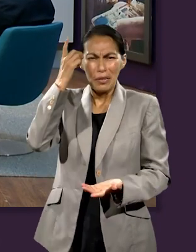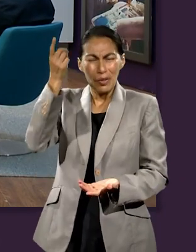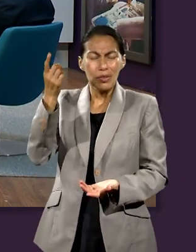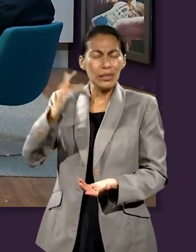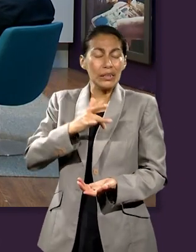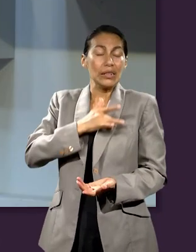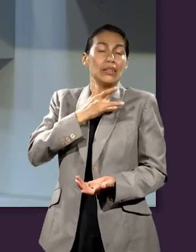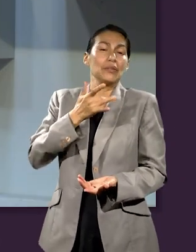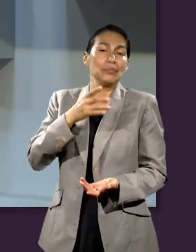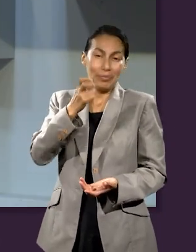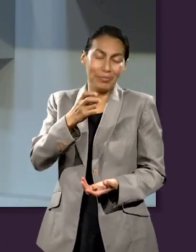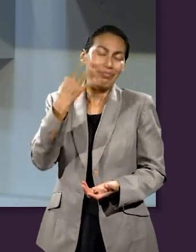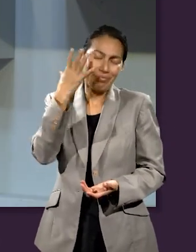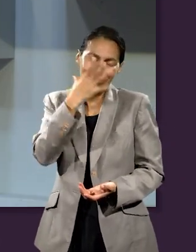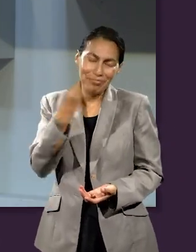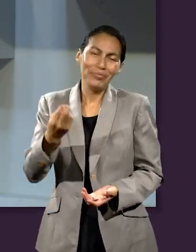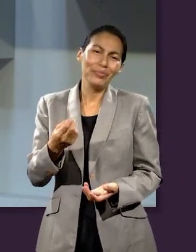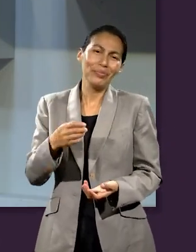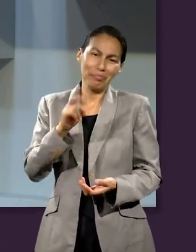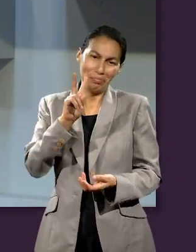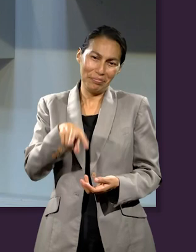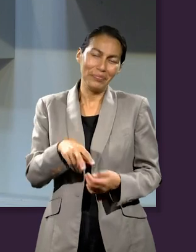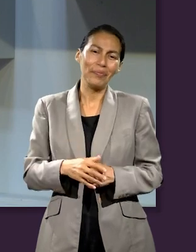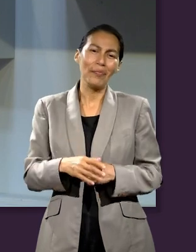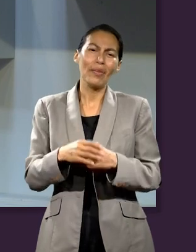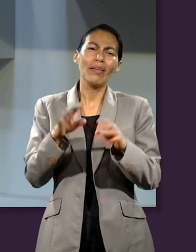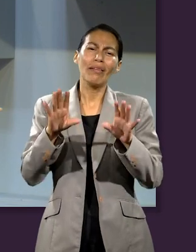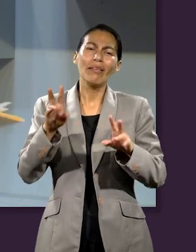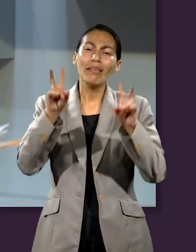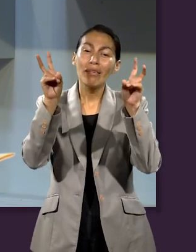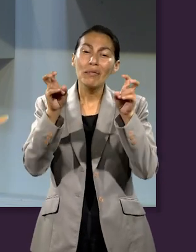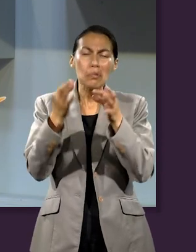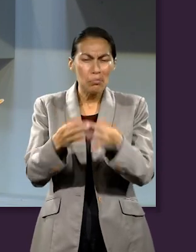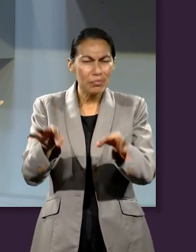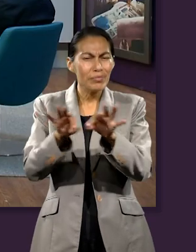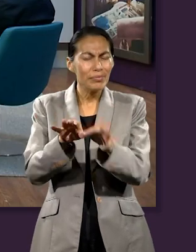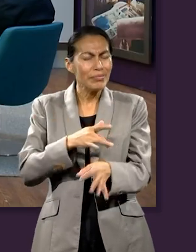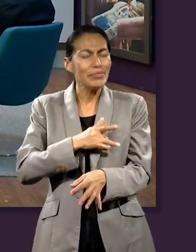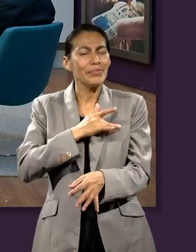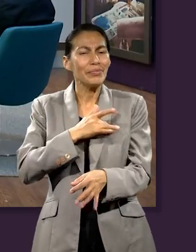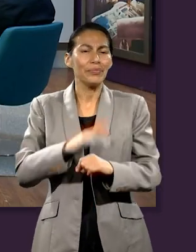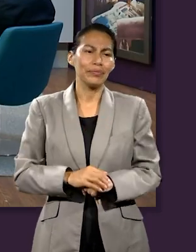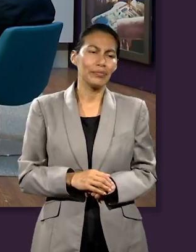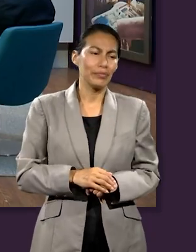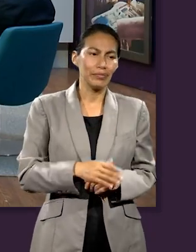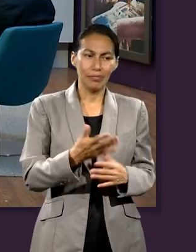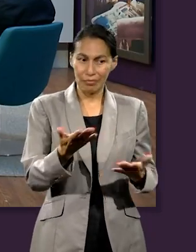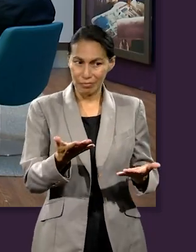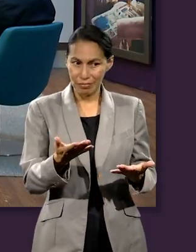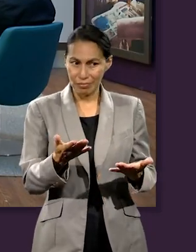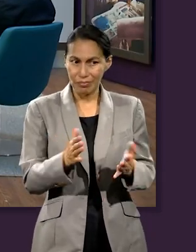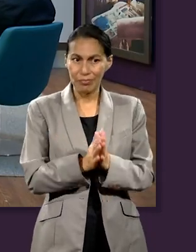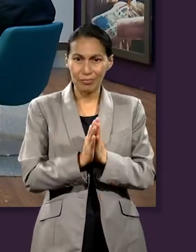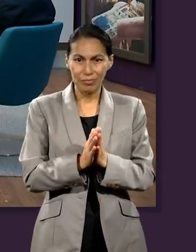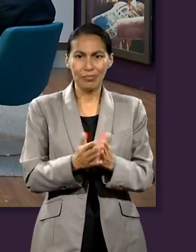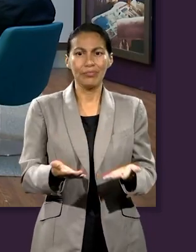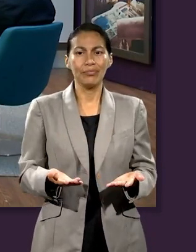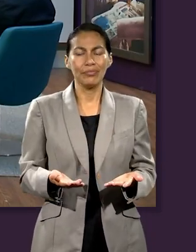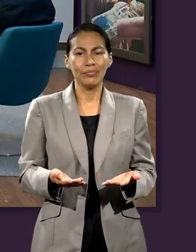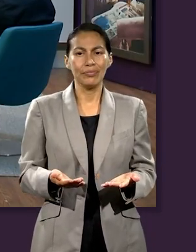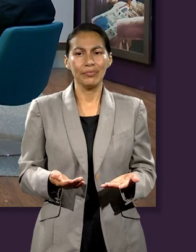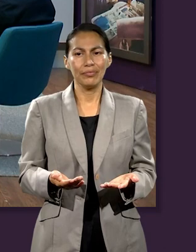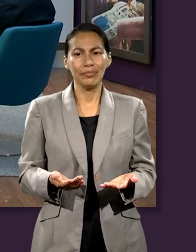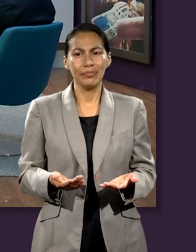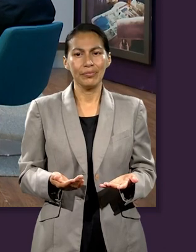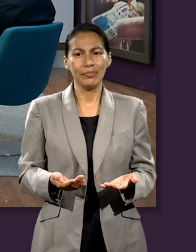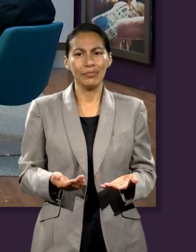Exactamente. Es Dios quien lo pone. Eso es un tema muy sensible. Yanei, cierra esta pregunta. Es decir, ¿qué eco tienen las